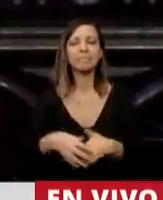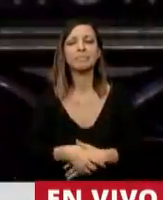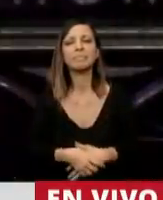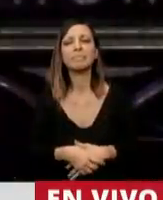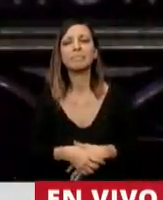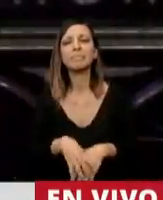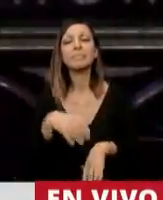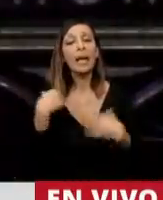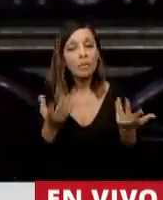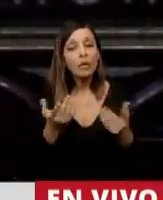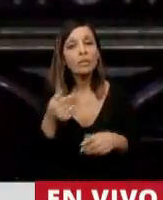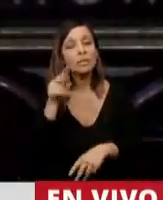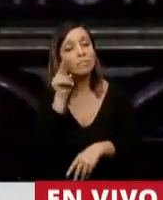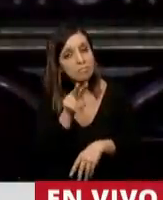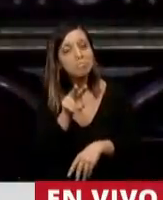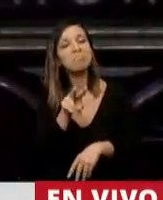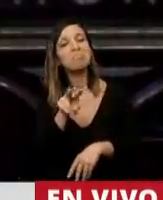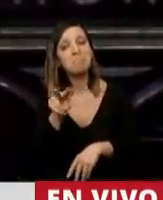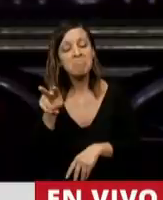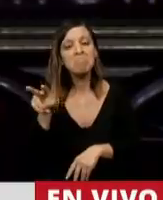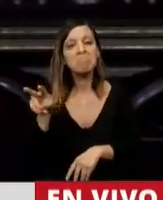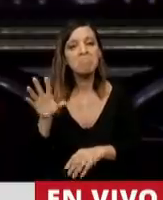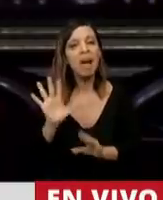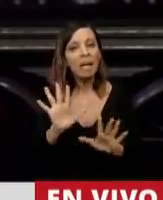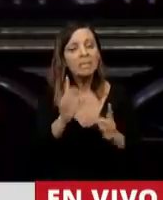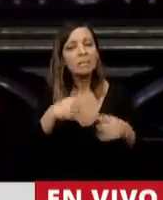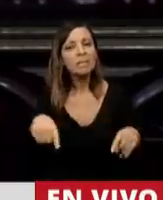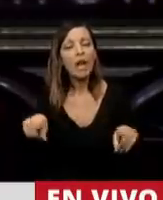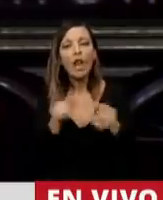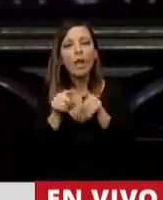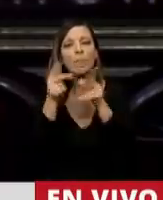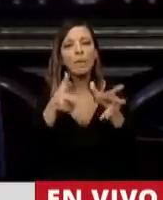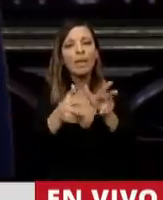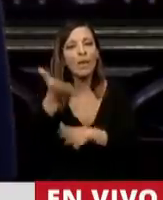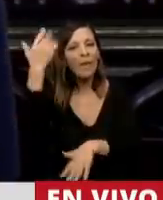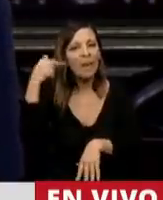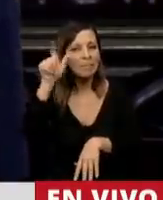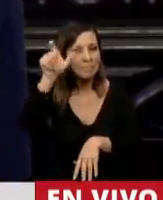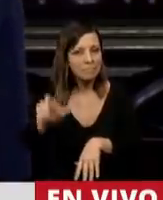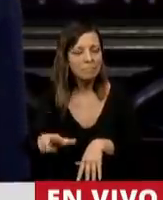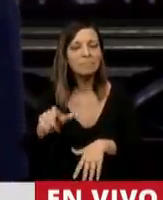Entonces, lo que podemos ver en estas cosas es como dijo Hans Kuhn,